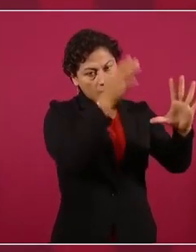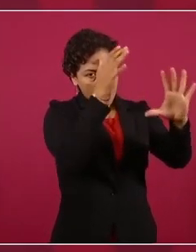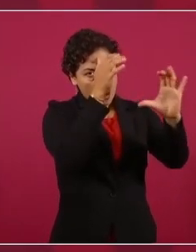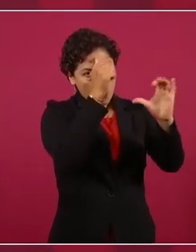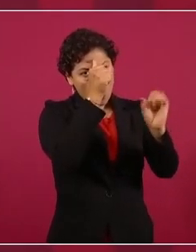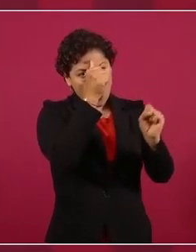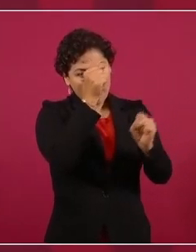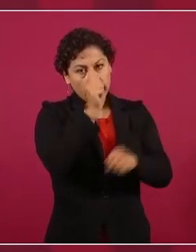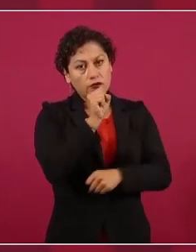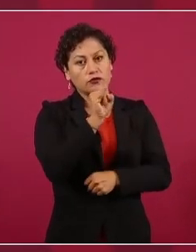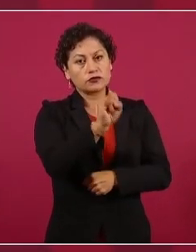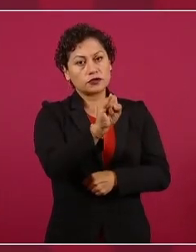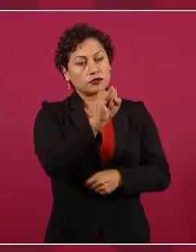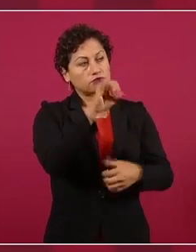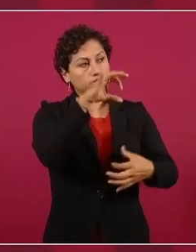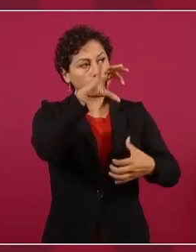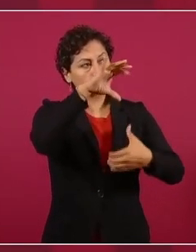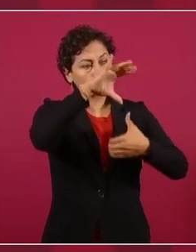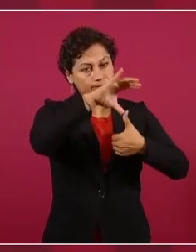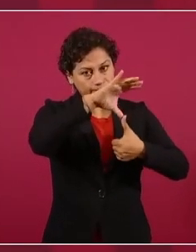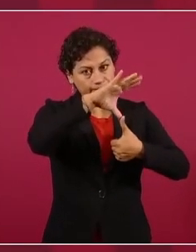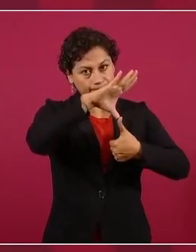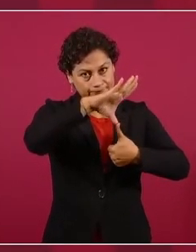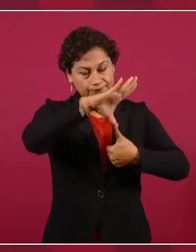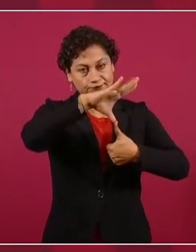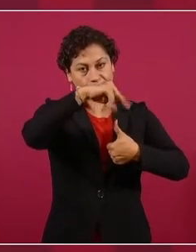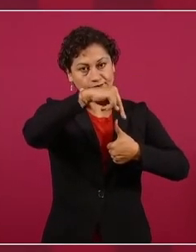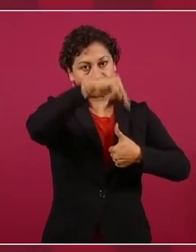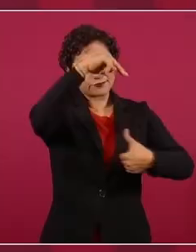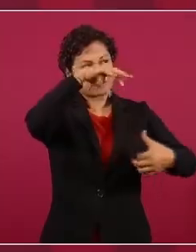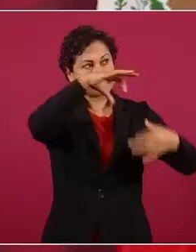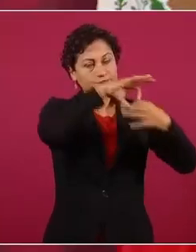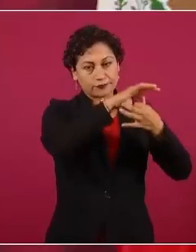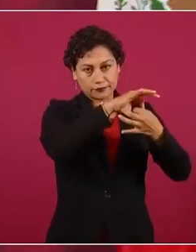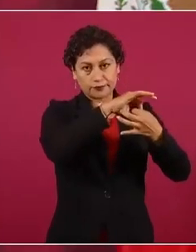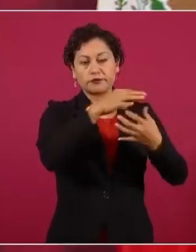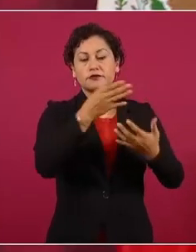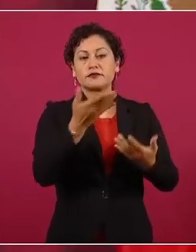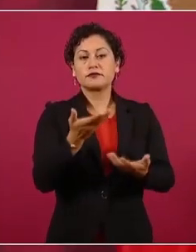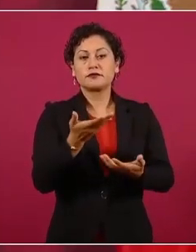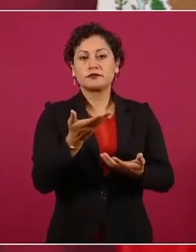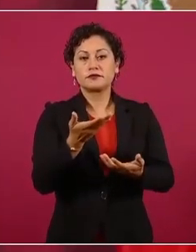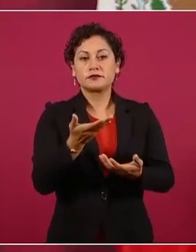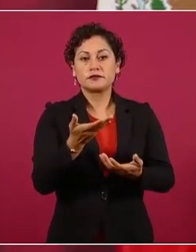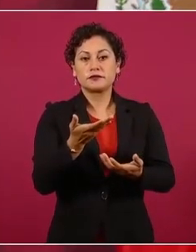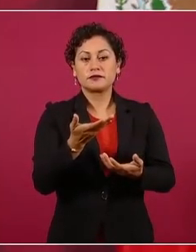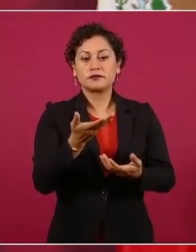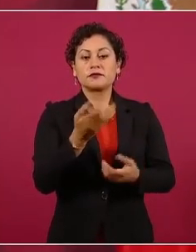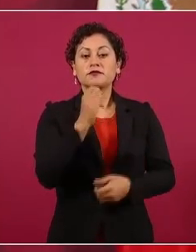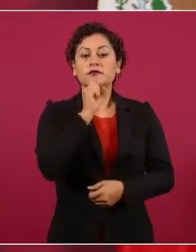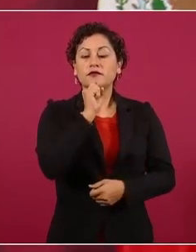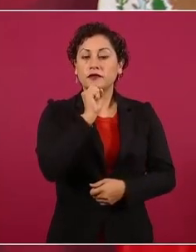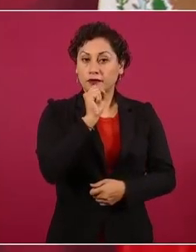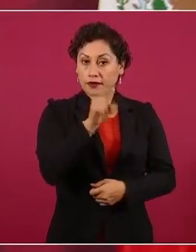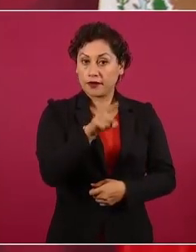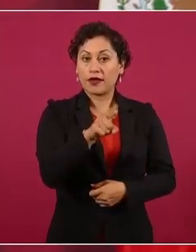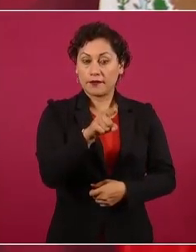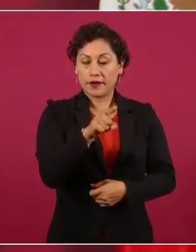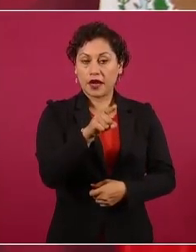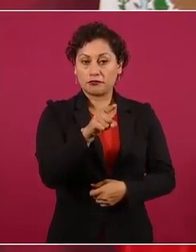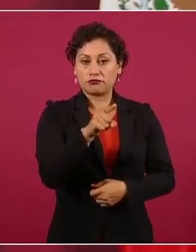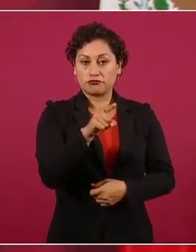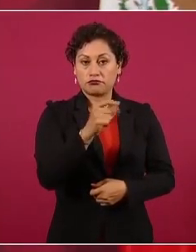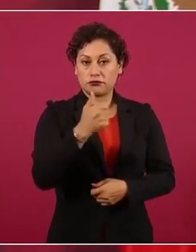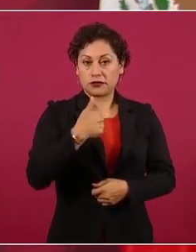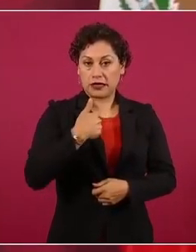como región, incluyendo los tres países,